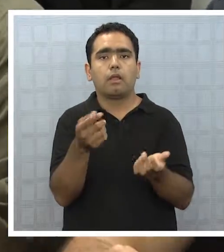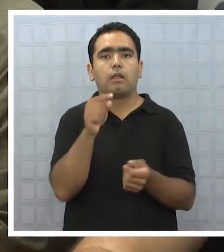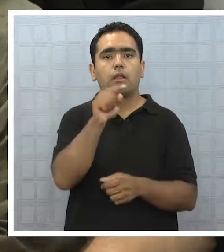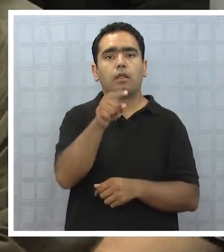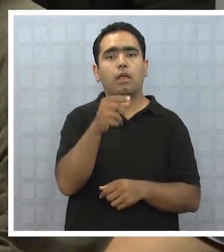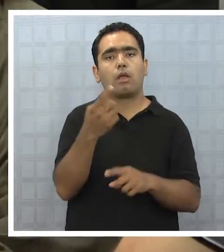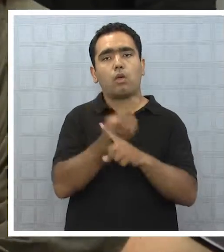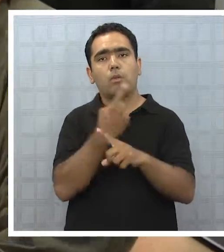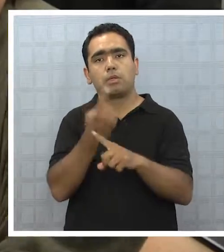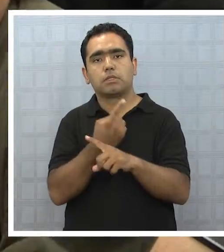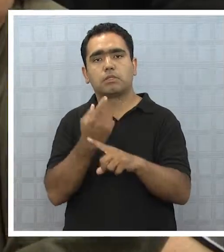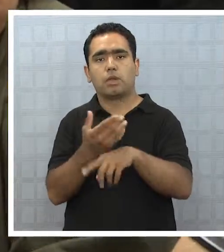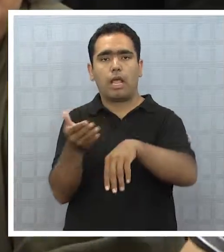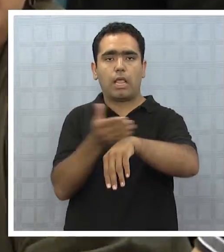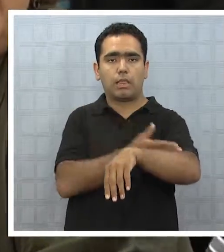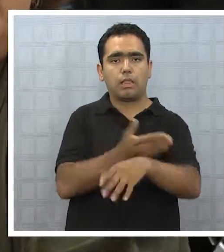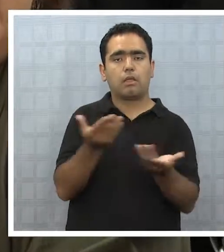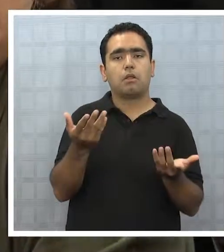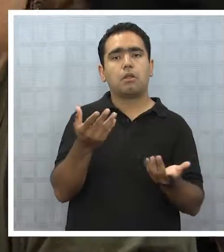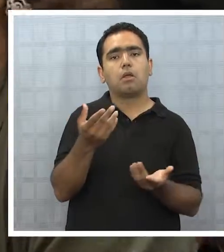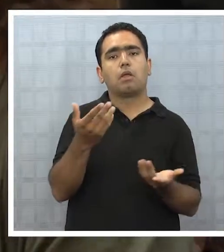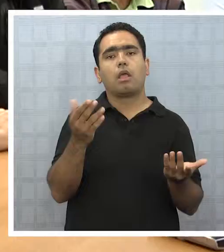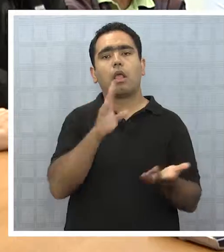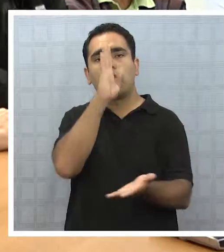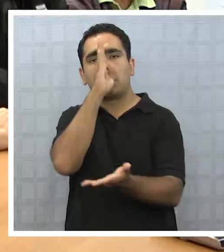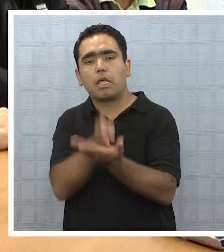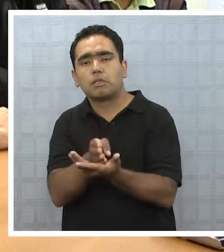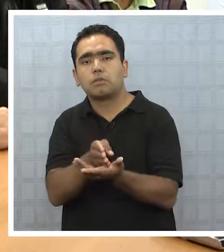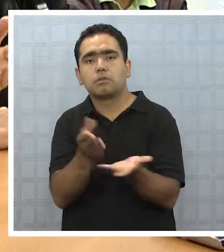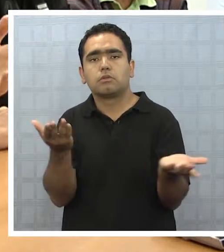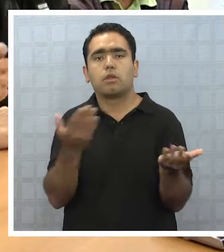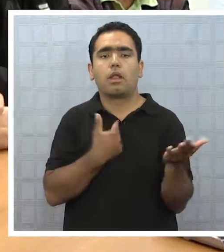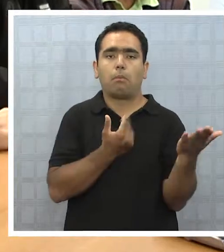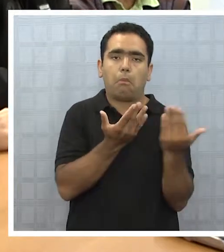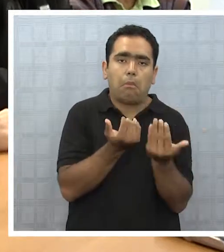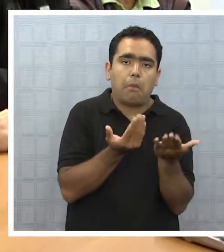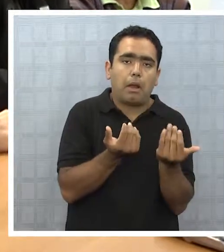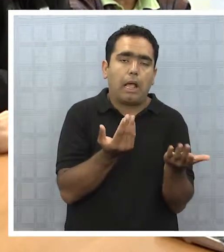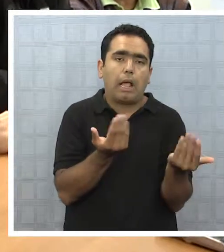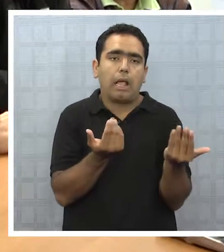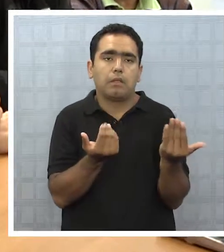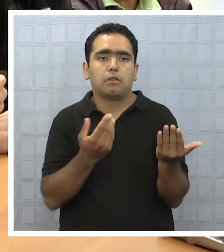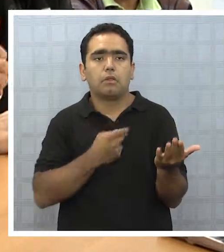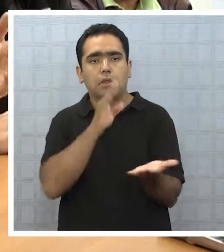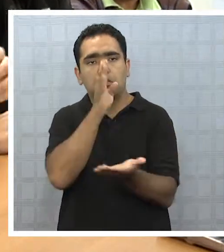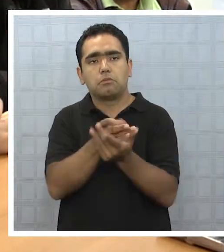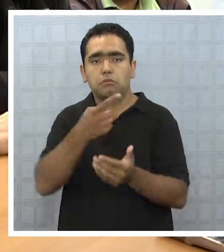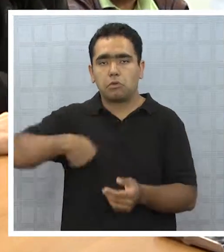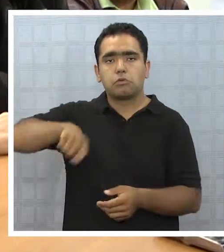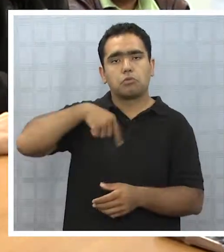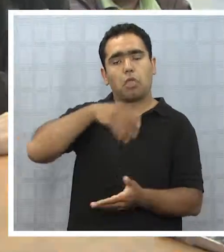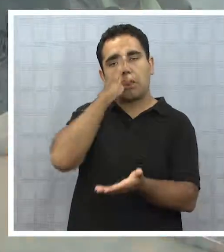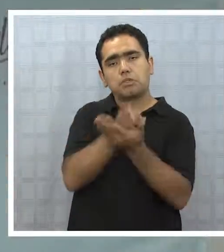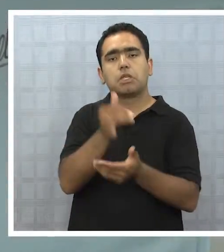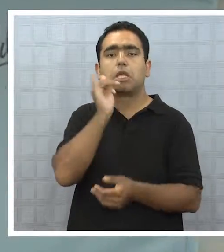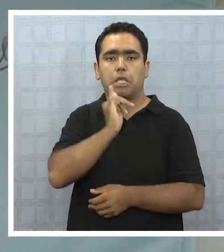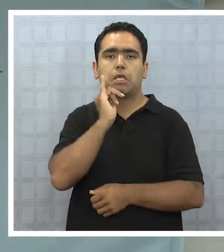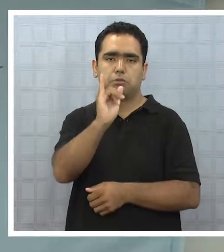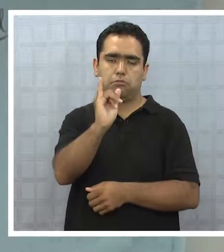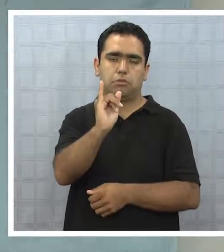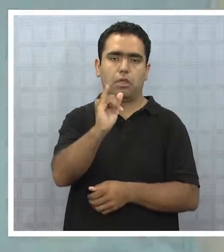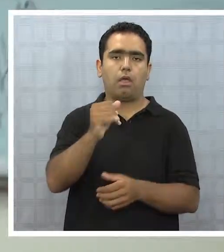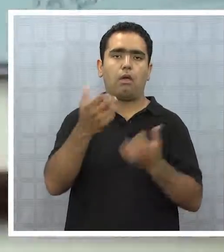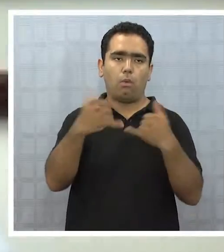Estuvimos en conversaciones anteriormente, así que esperamos lo que decidía el gobierno. estábamos esperando lo que decidía el gobierno, pero nosotros decidimos que Iquique